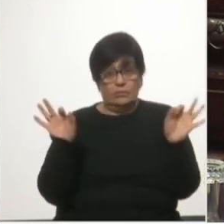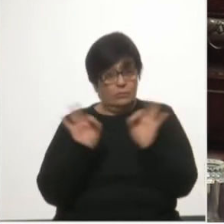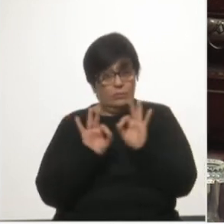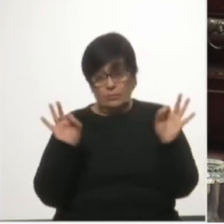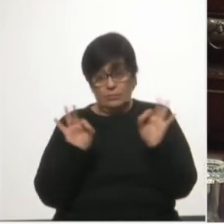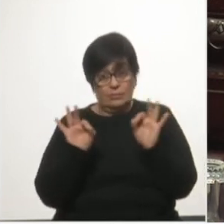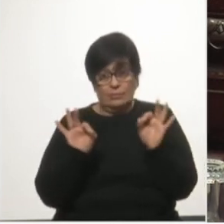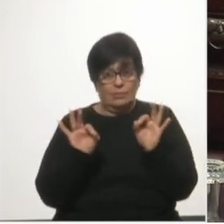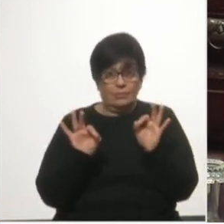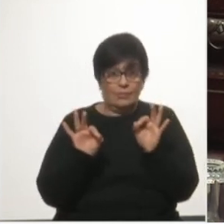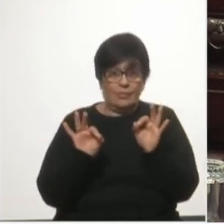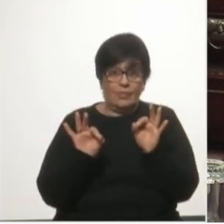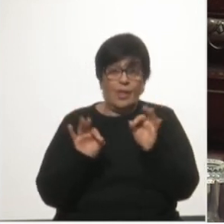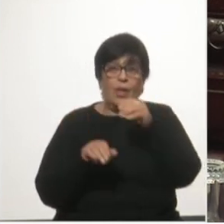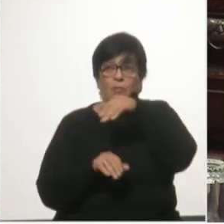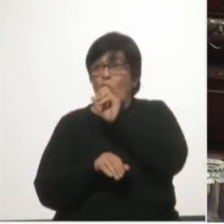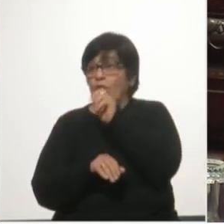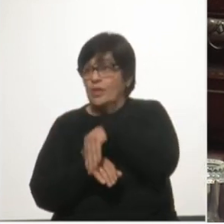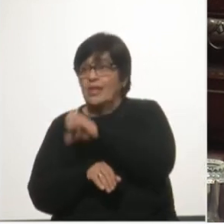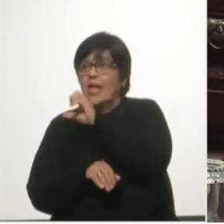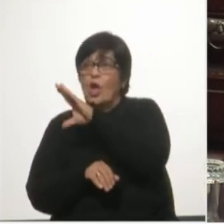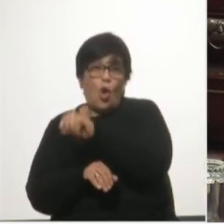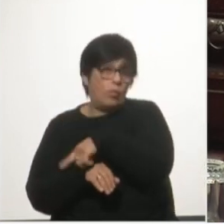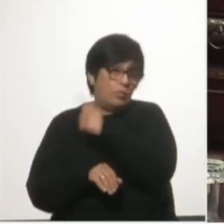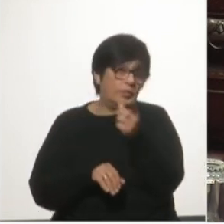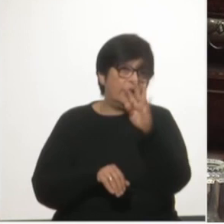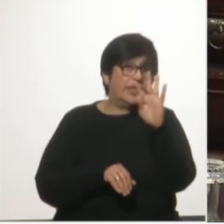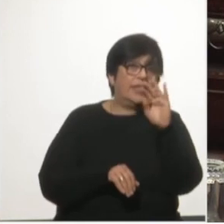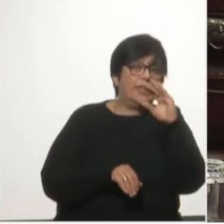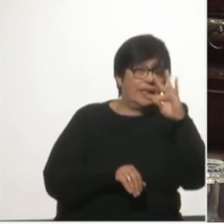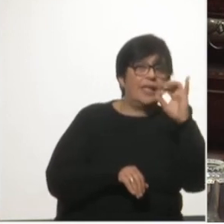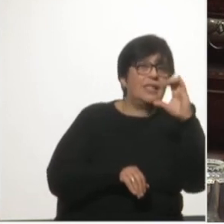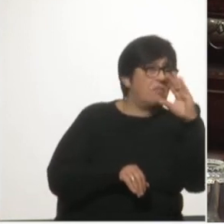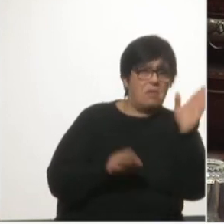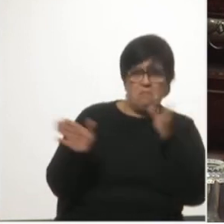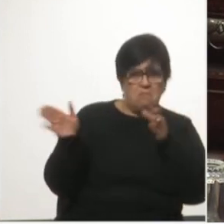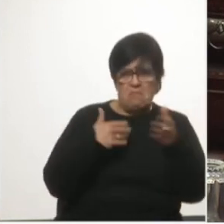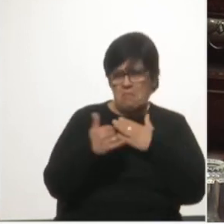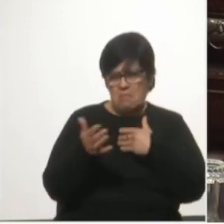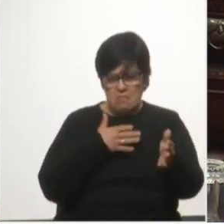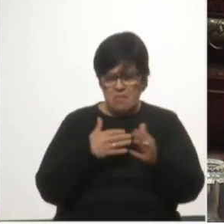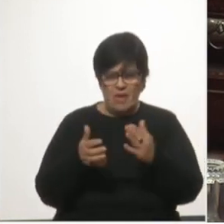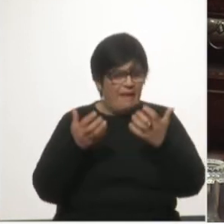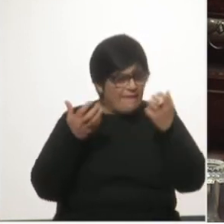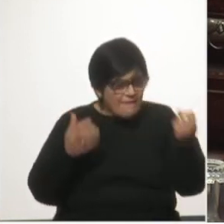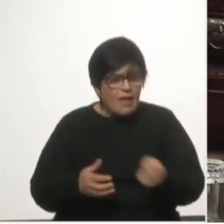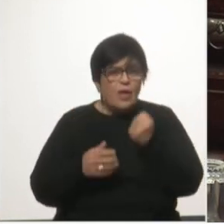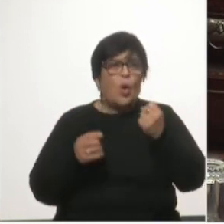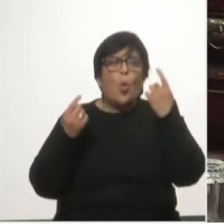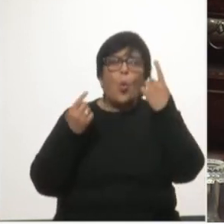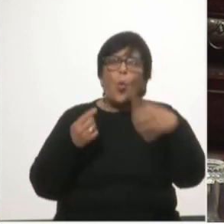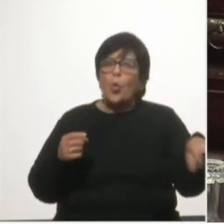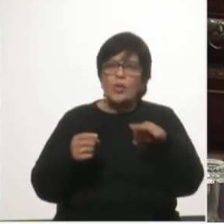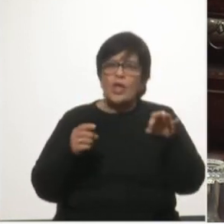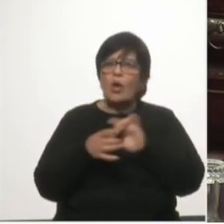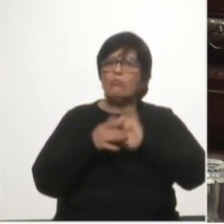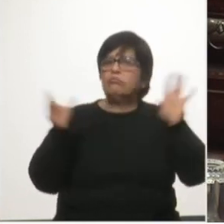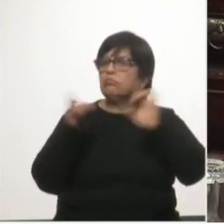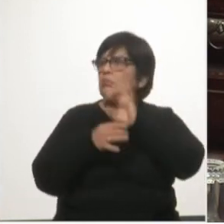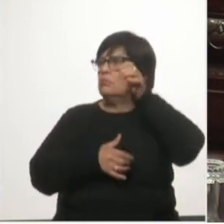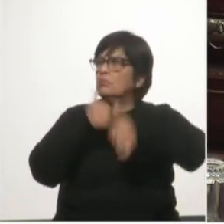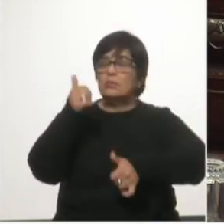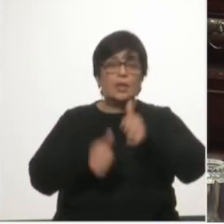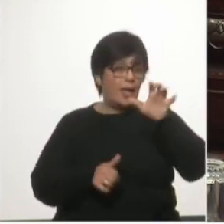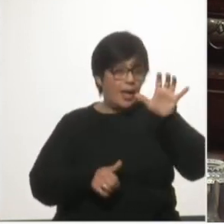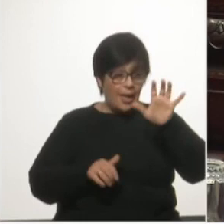a TCP y Montecón en realidad lo que nosotros buscamos es la libre competencia esto es que el armador tenga siempre la